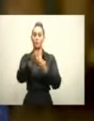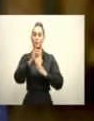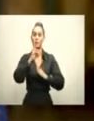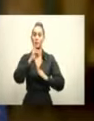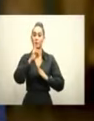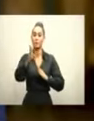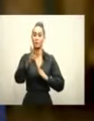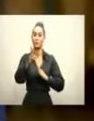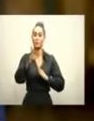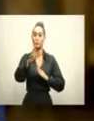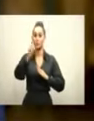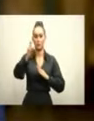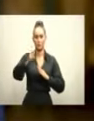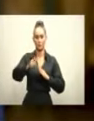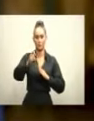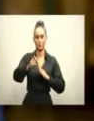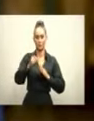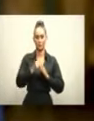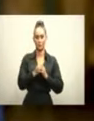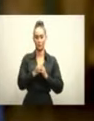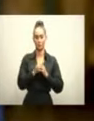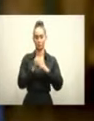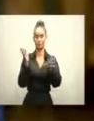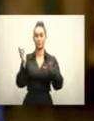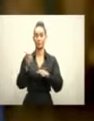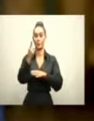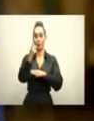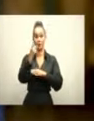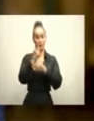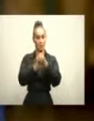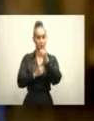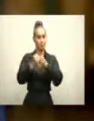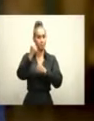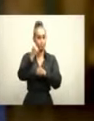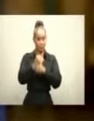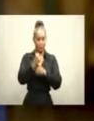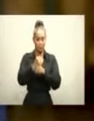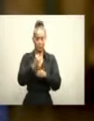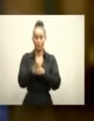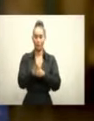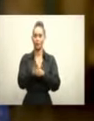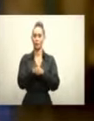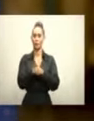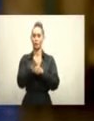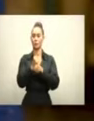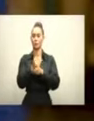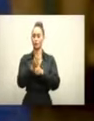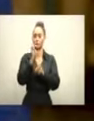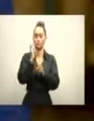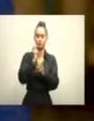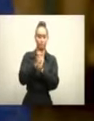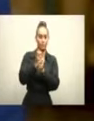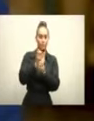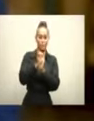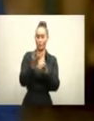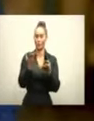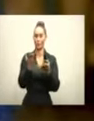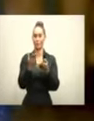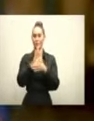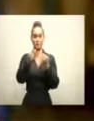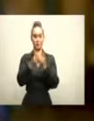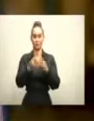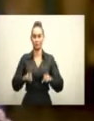a sus necesidades. Este año, no cabe duda, está siendo uno de los más difíciles de nuestras vidas.